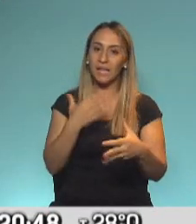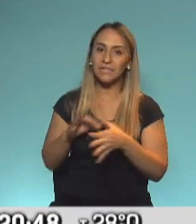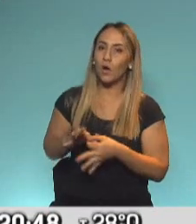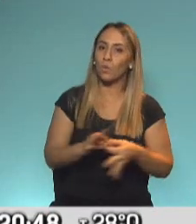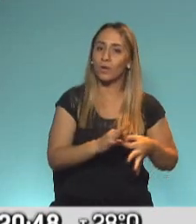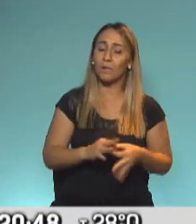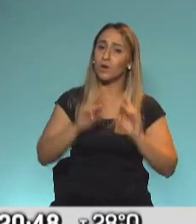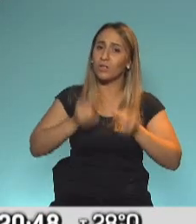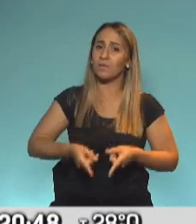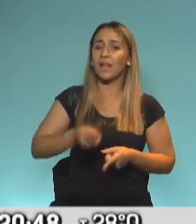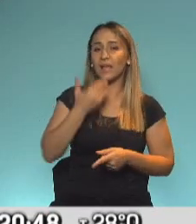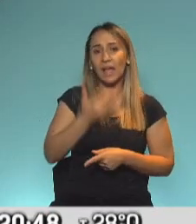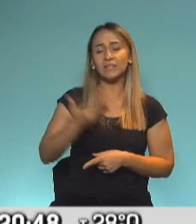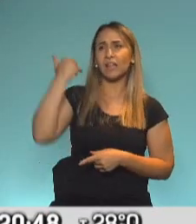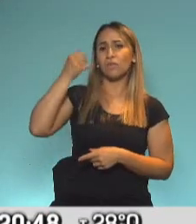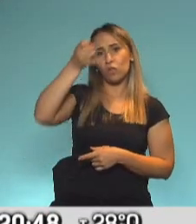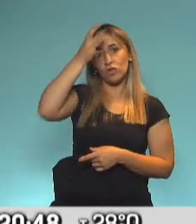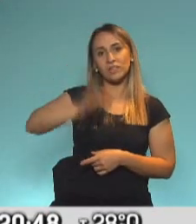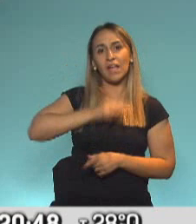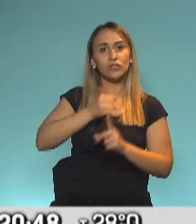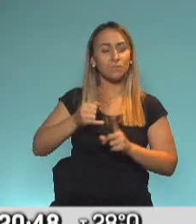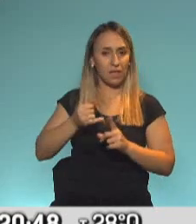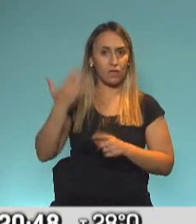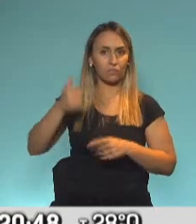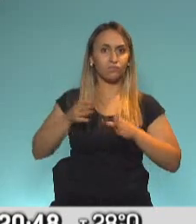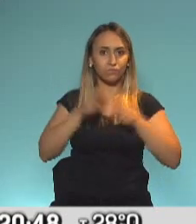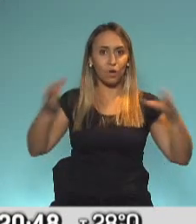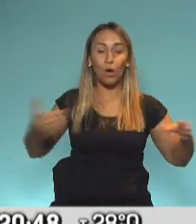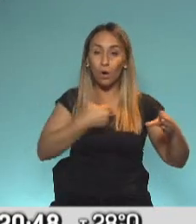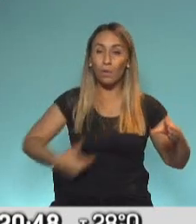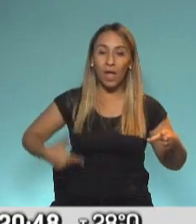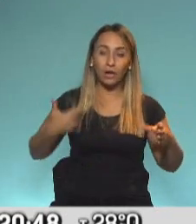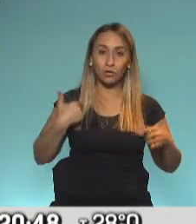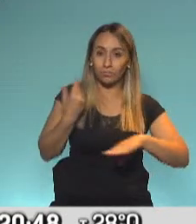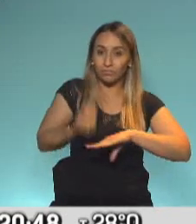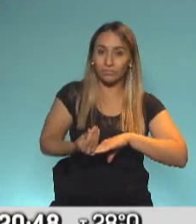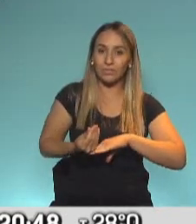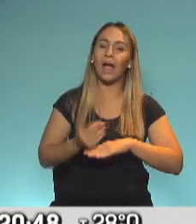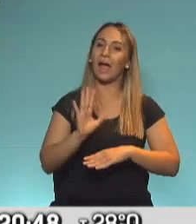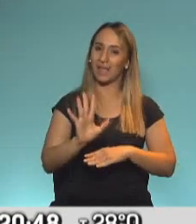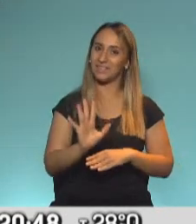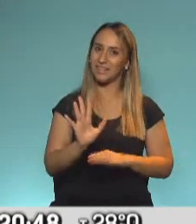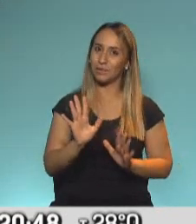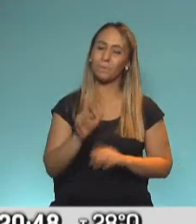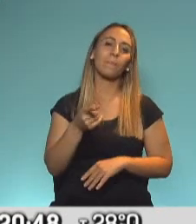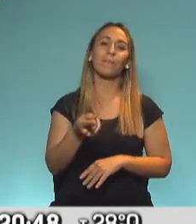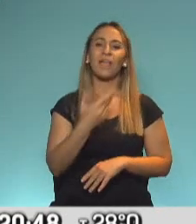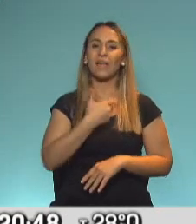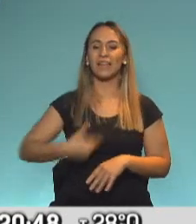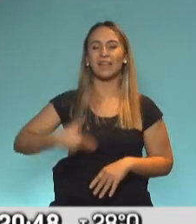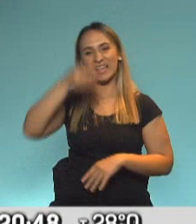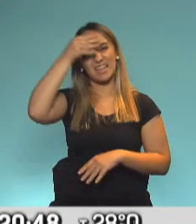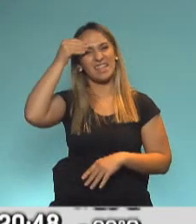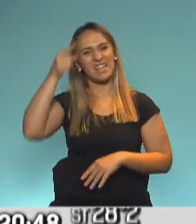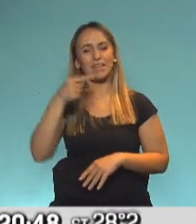años y medio que gobernamos, dijo Cristina. Y es una forma de, Cristina, de meterse de lleno en lo que es el gobierno cuando a veces parece